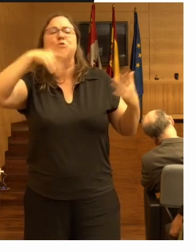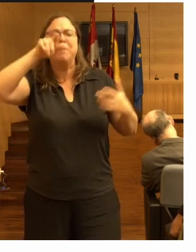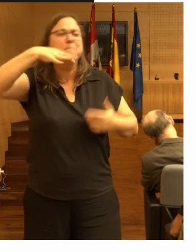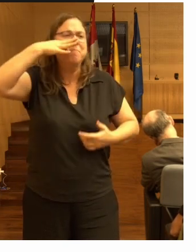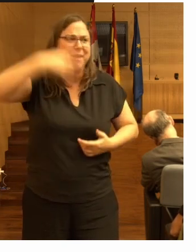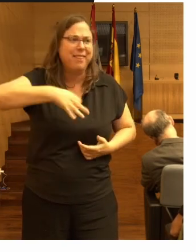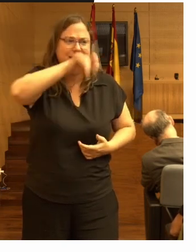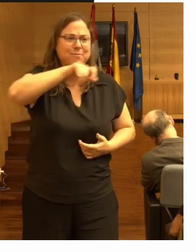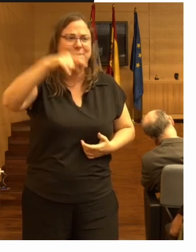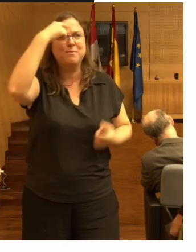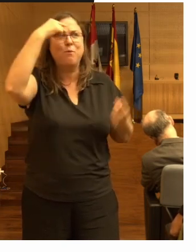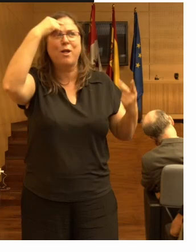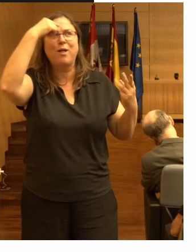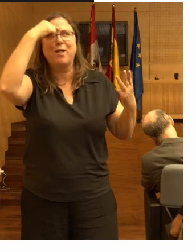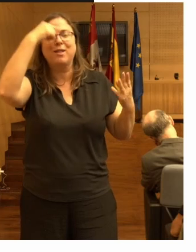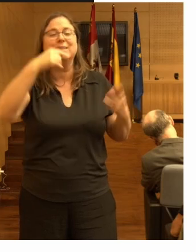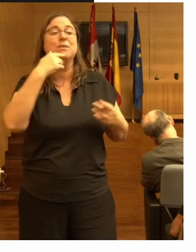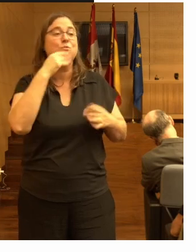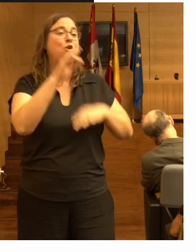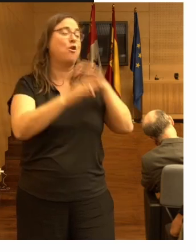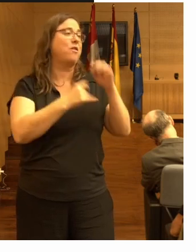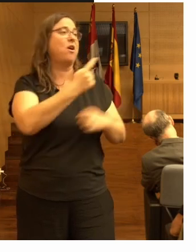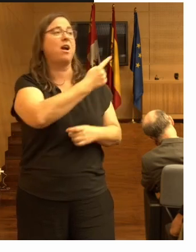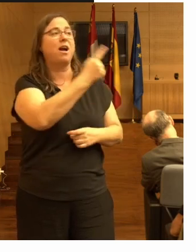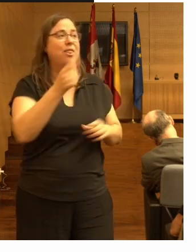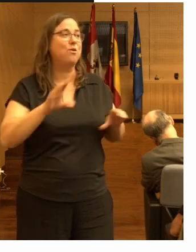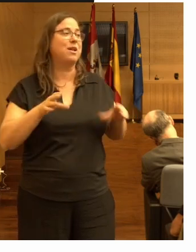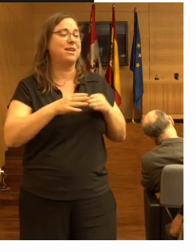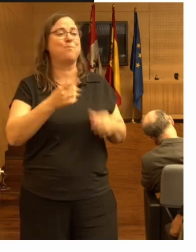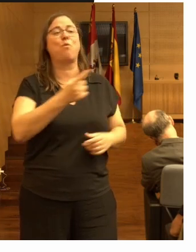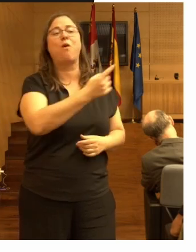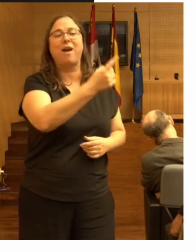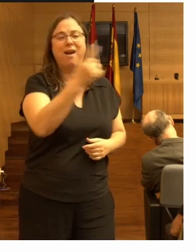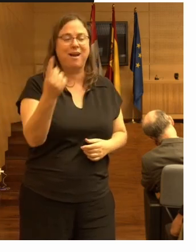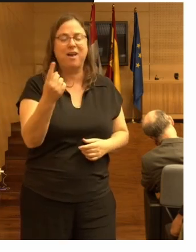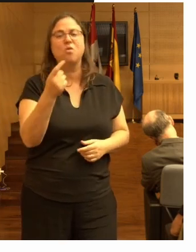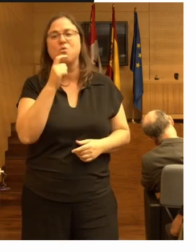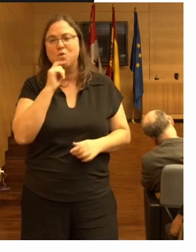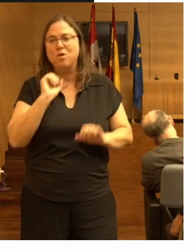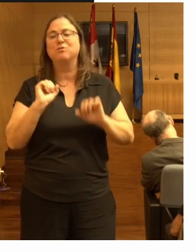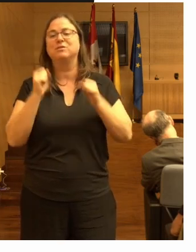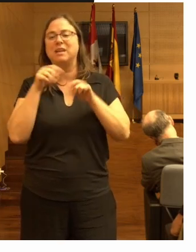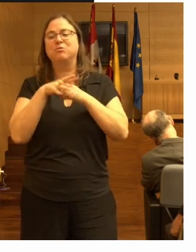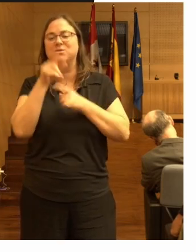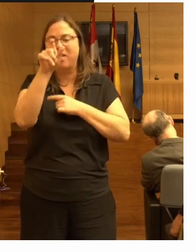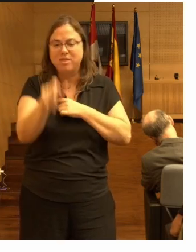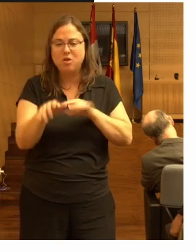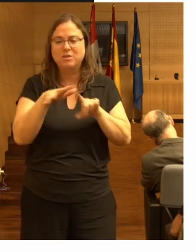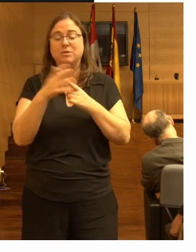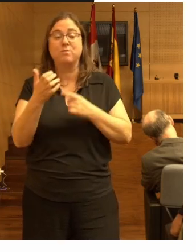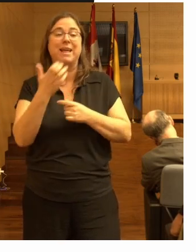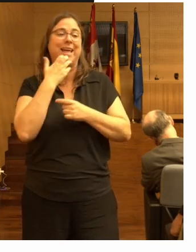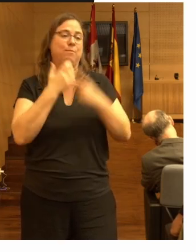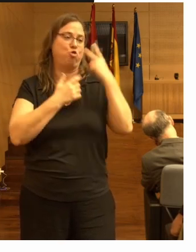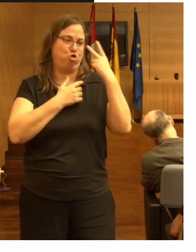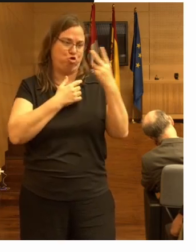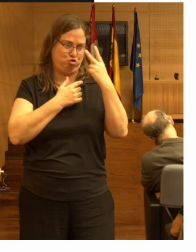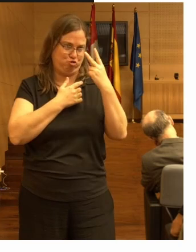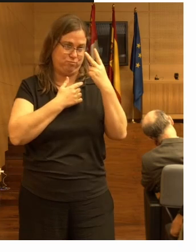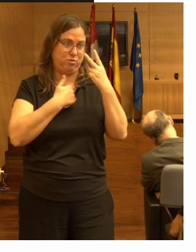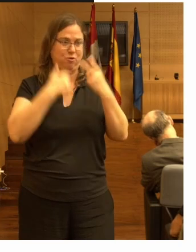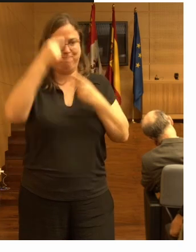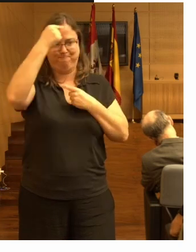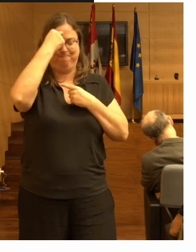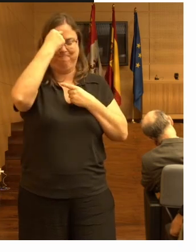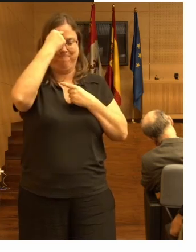y que bueno al final es de cada organización de cada equipo como lo va solventando voy a poner dos casos que